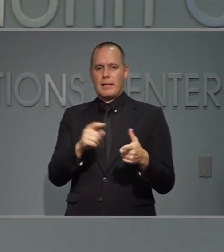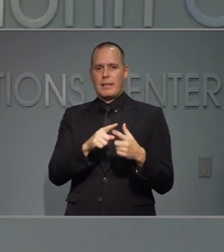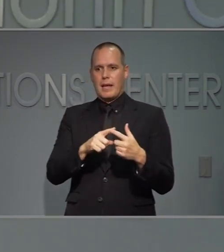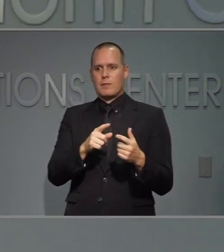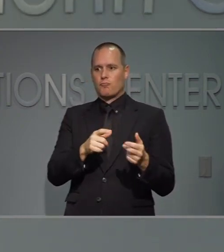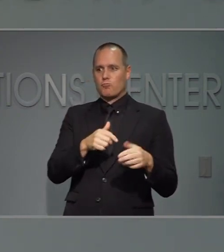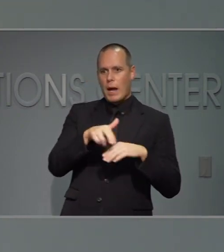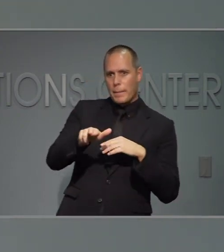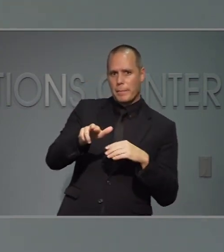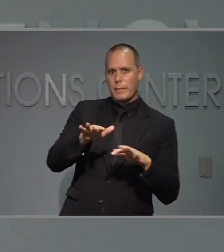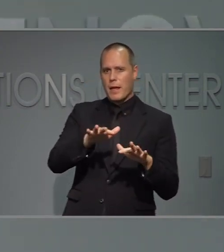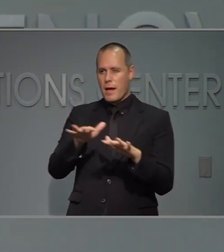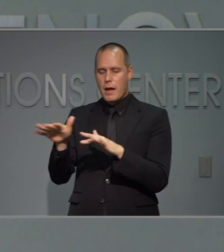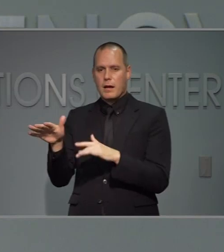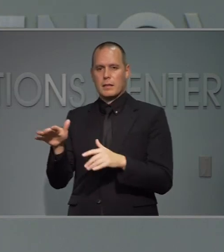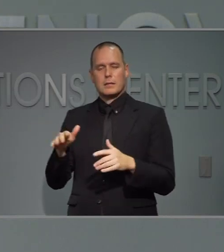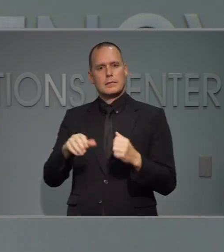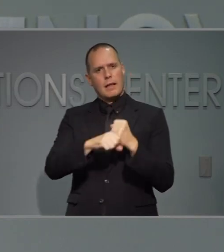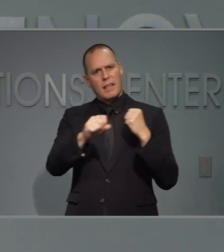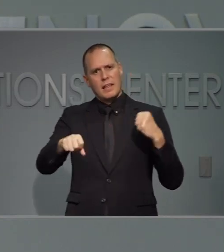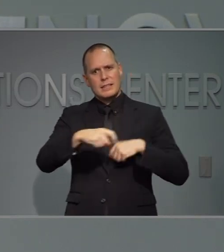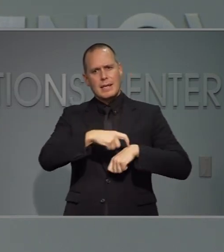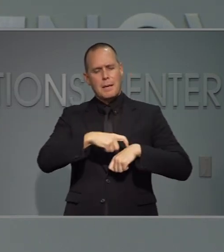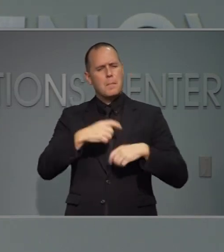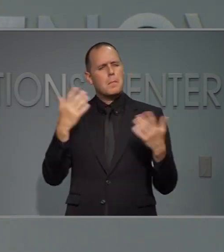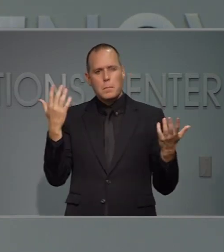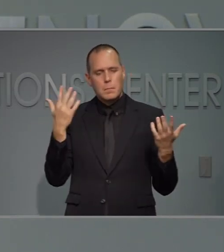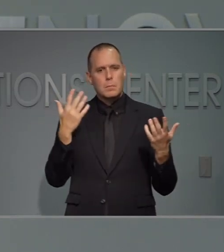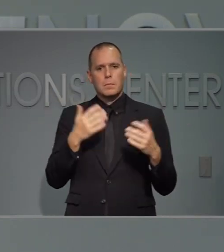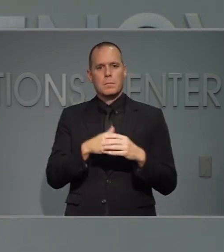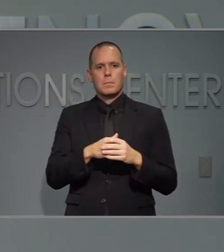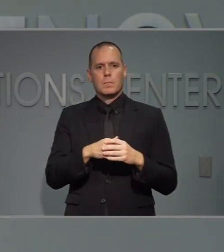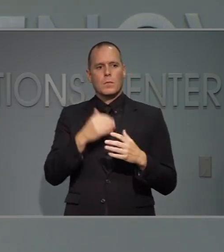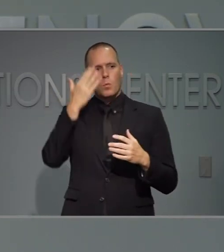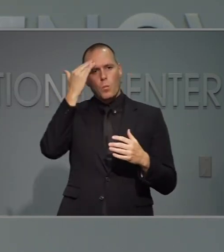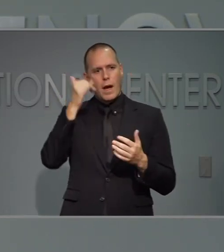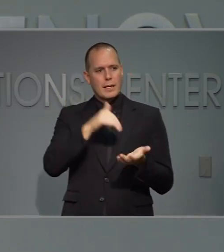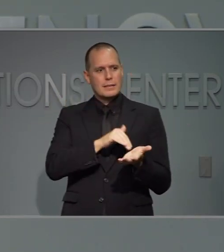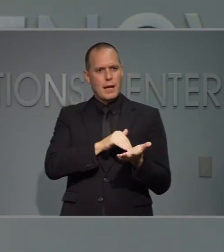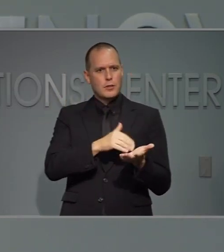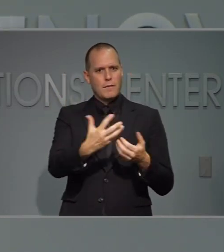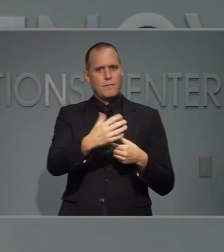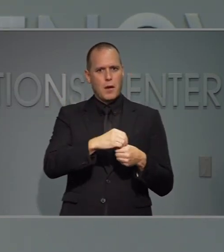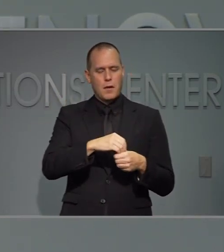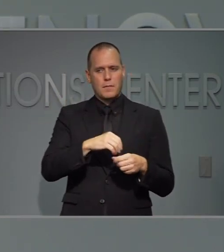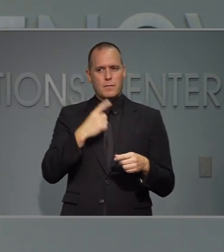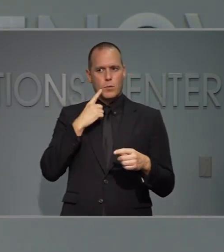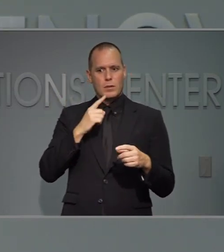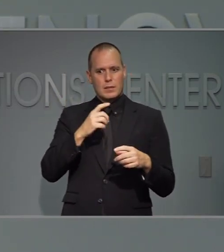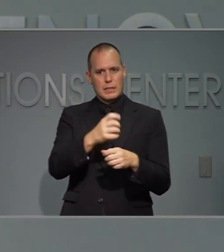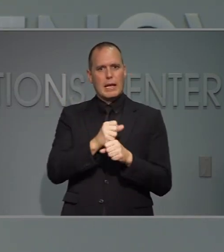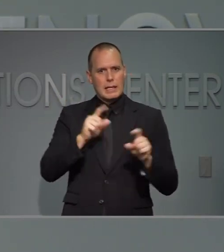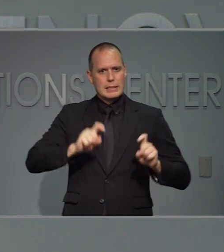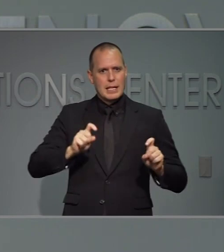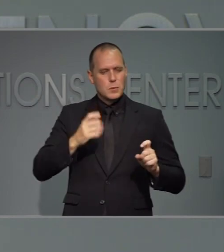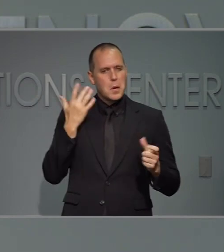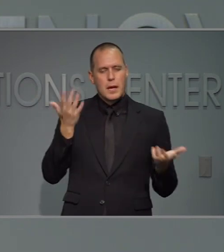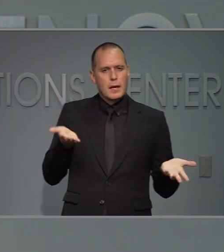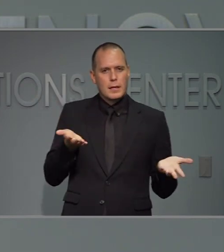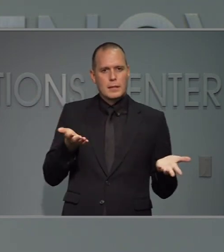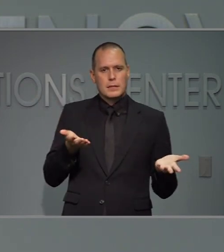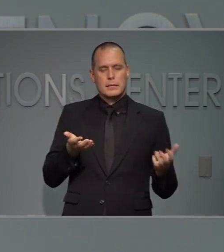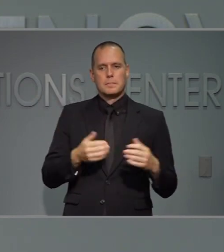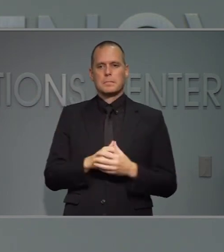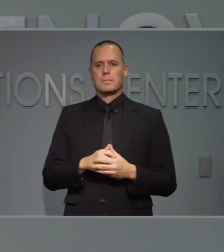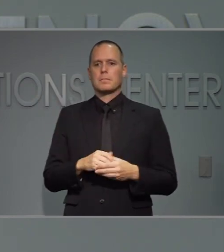tiempo sobre todo si alguien no se siente bien o bien si es asimptomático porque tiene que estar involucrado un doctor para hacerse la prueba.